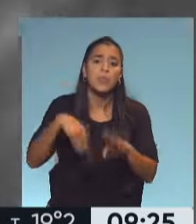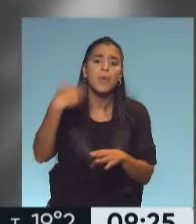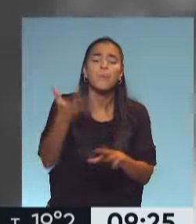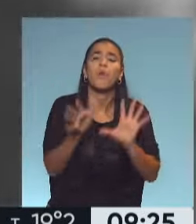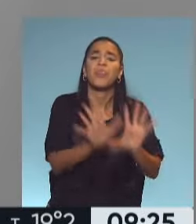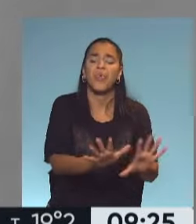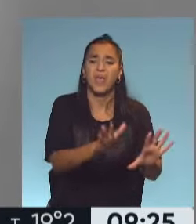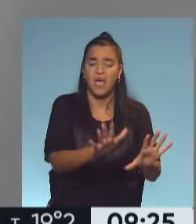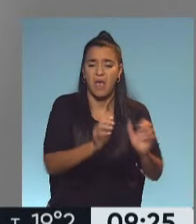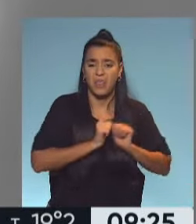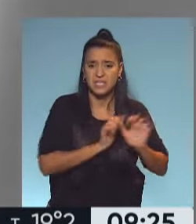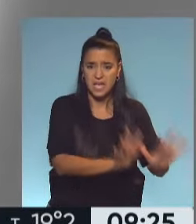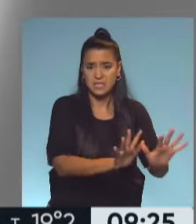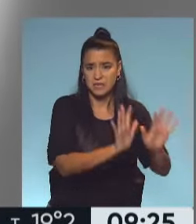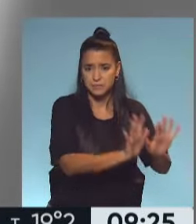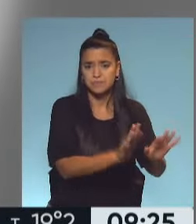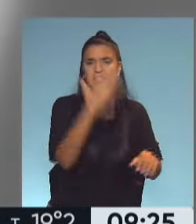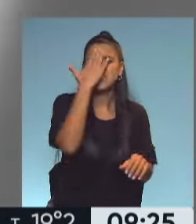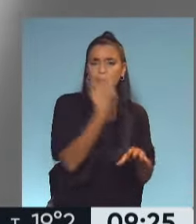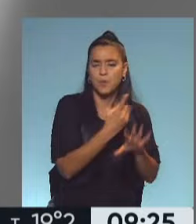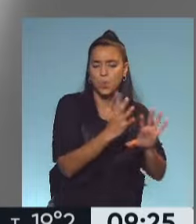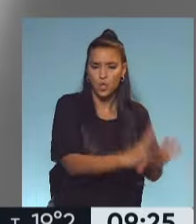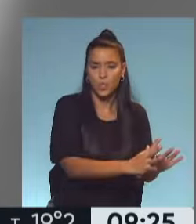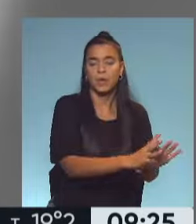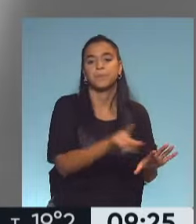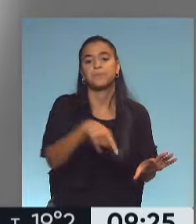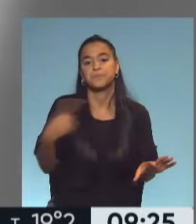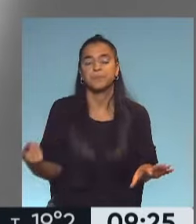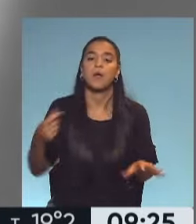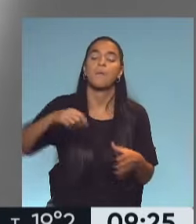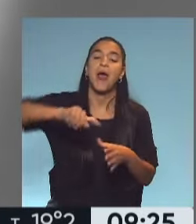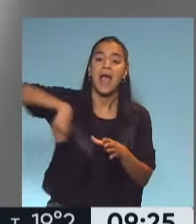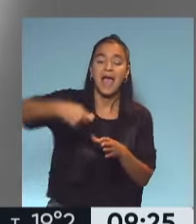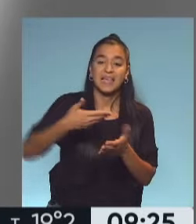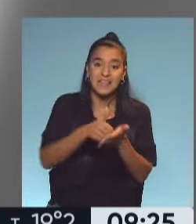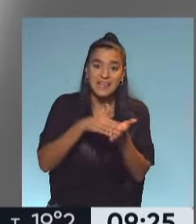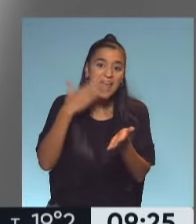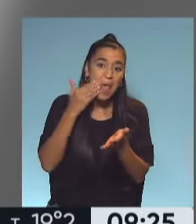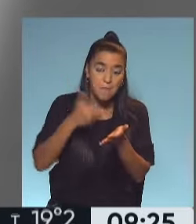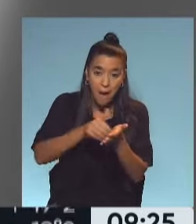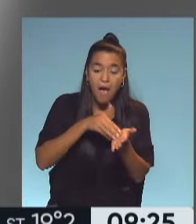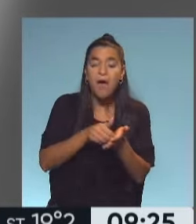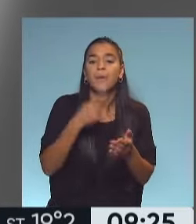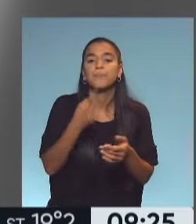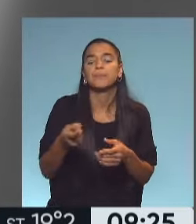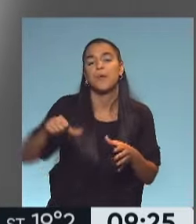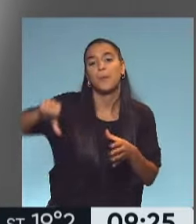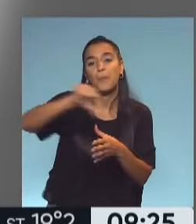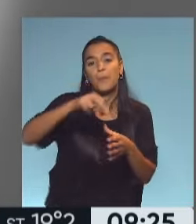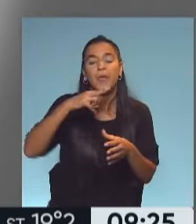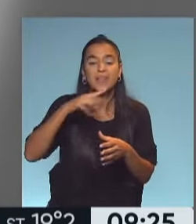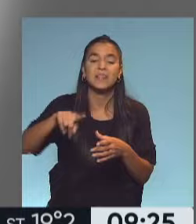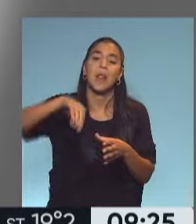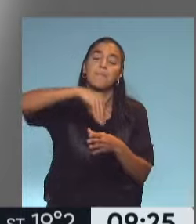a dejar descansar unos minutos, más o menos 15 minutos. Y para la pastelera, ahí lo que vamos a hacer es alguna bebida vegetal y